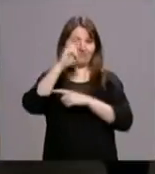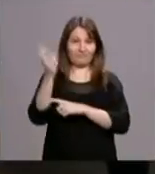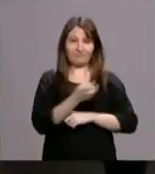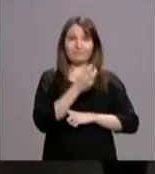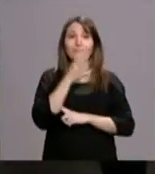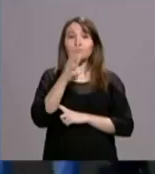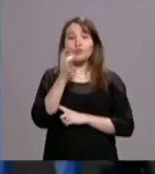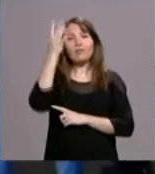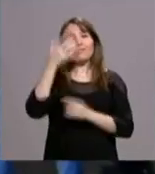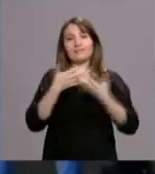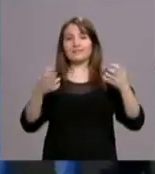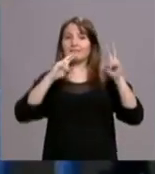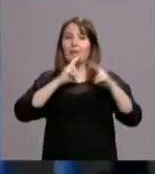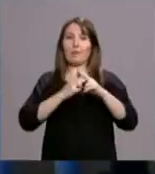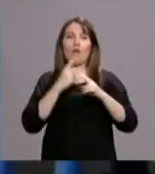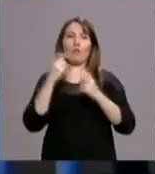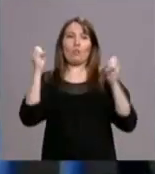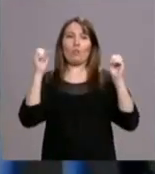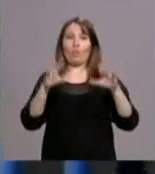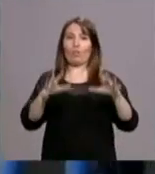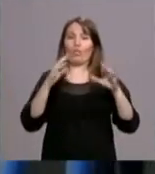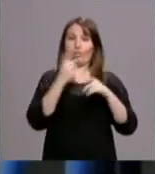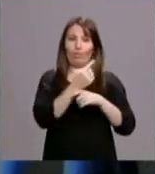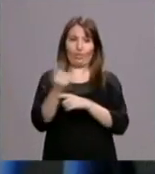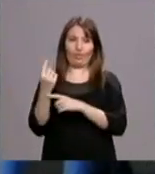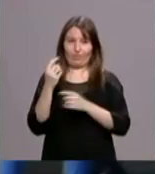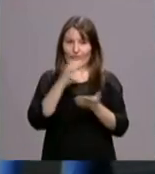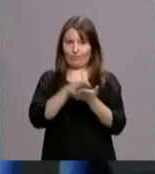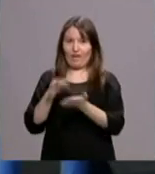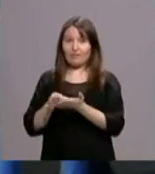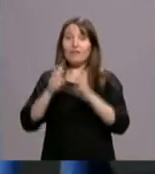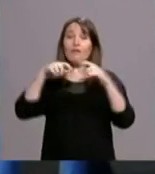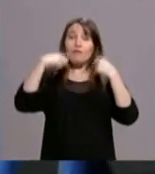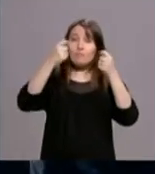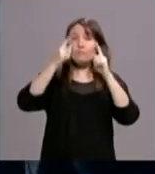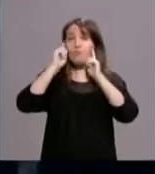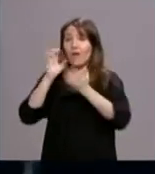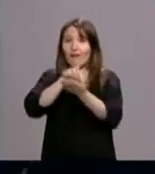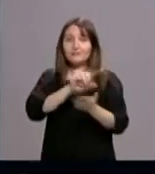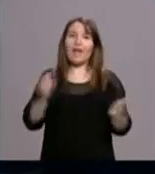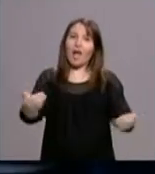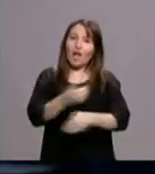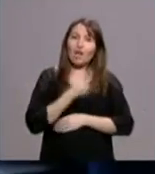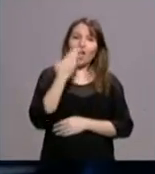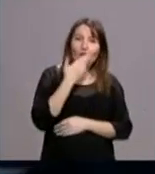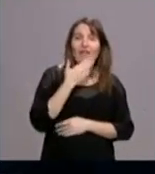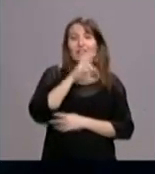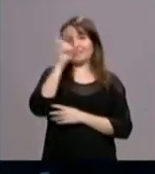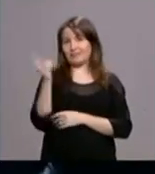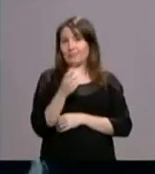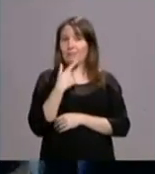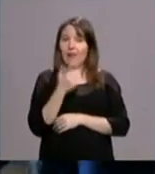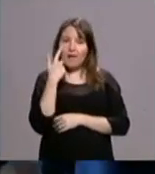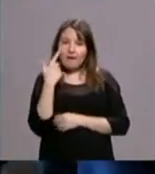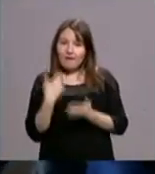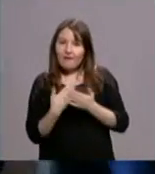en la Ciudad, donde comunidades religiosas acogieron a los jóvenes en sus casas, colegios o conventos para mostrarles las obras que realizan